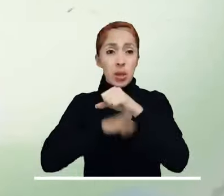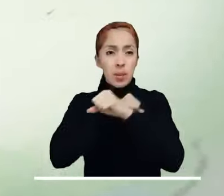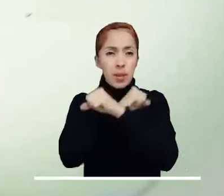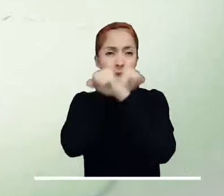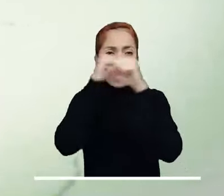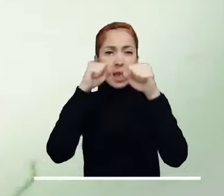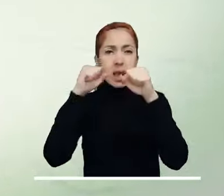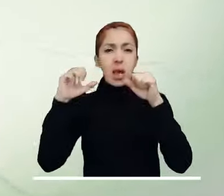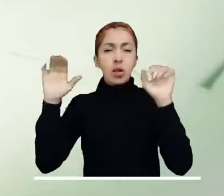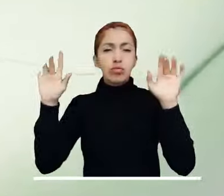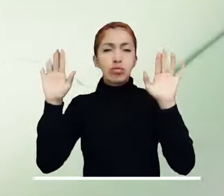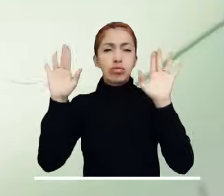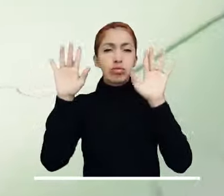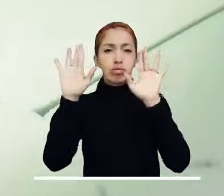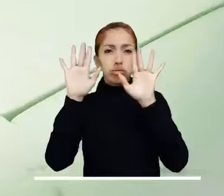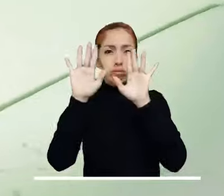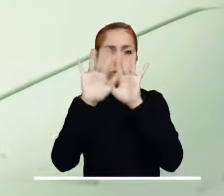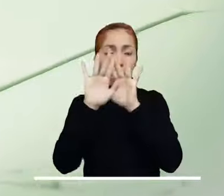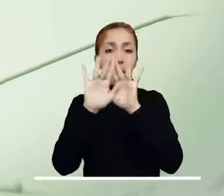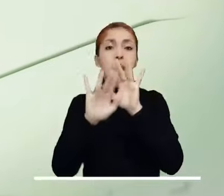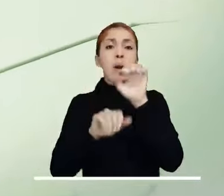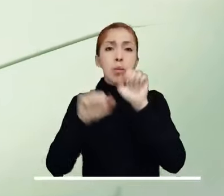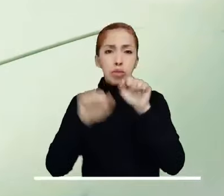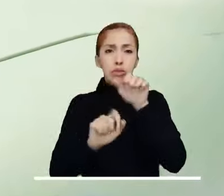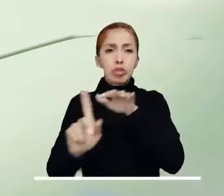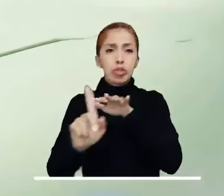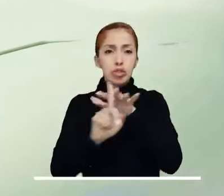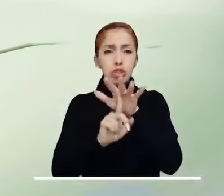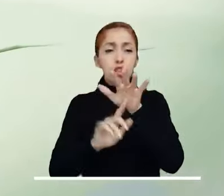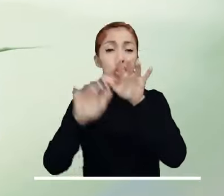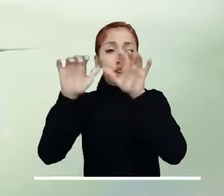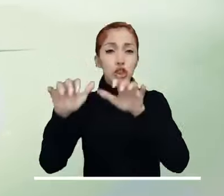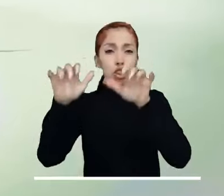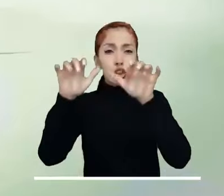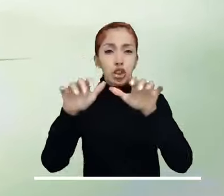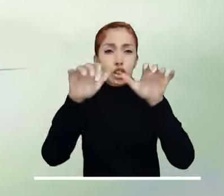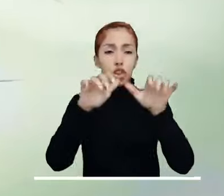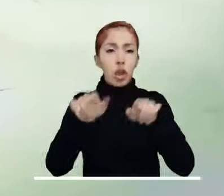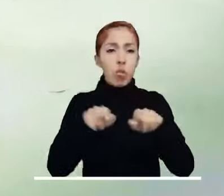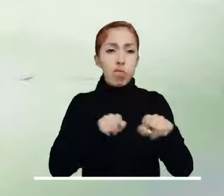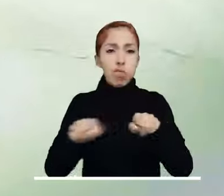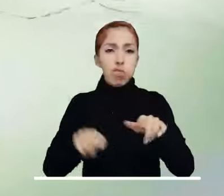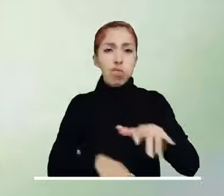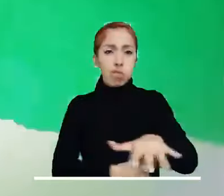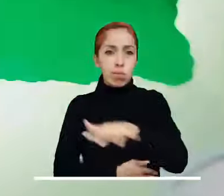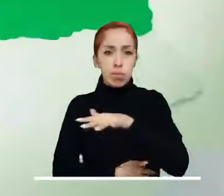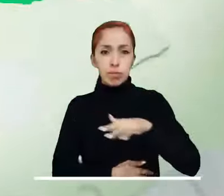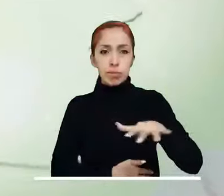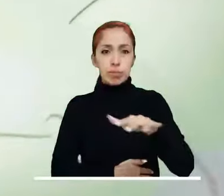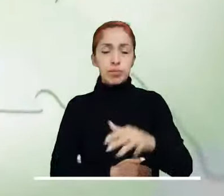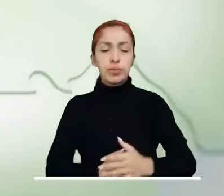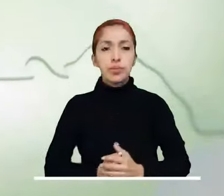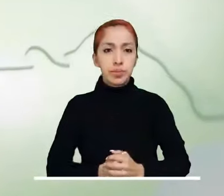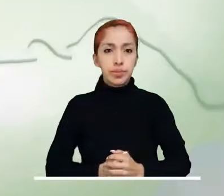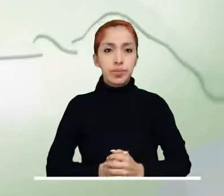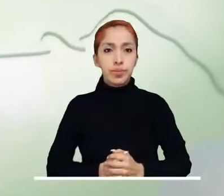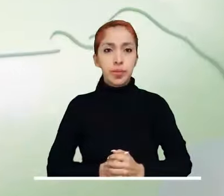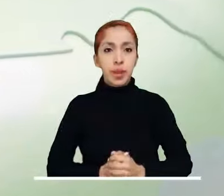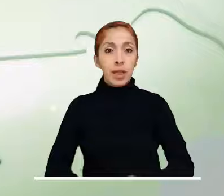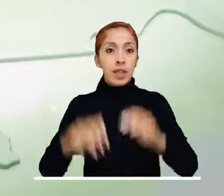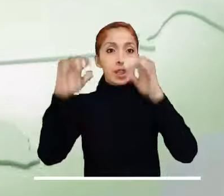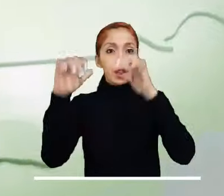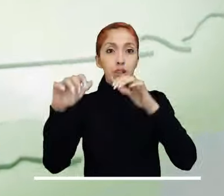presentará una mañana mayormente nublada, por lo que no se descartan precipitaciones en amplios sectores de la región.